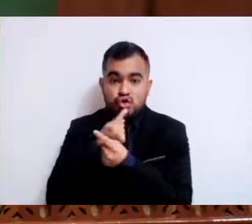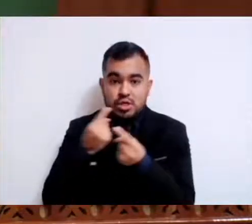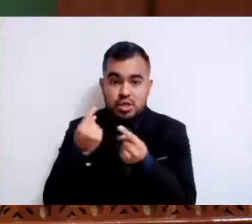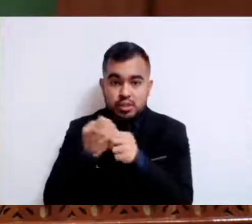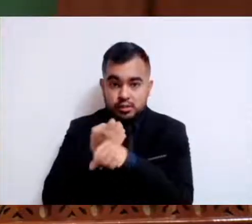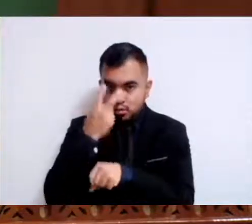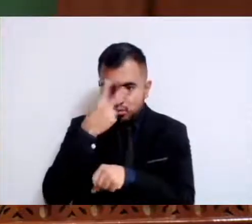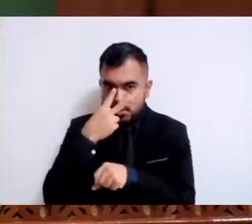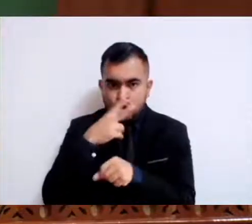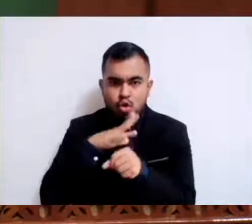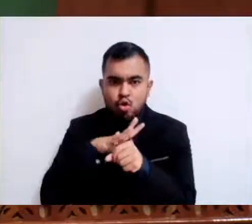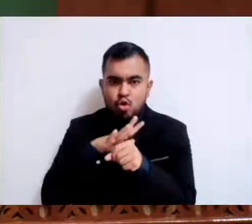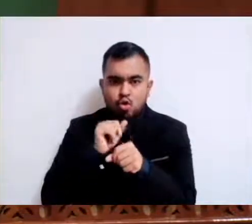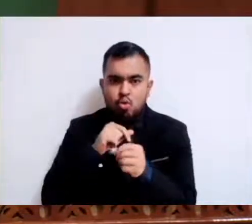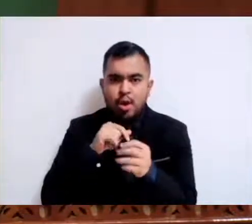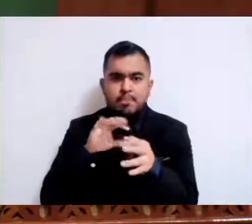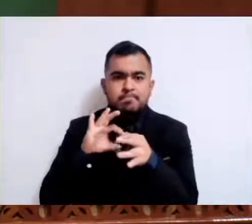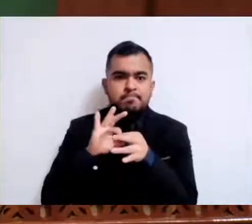siguiente.